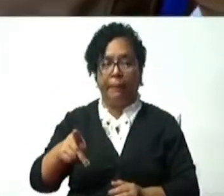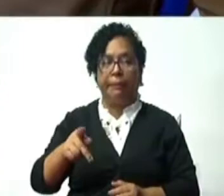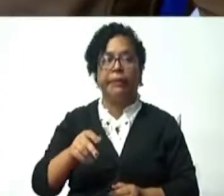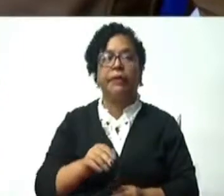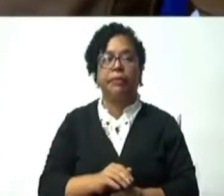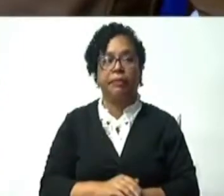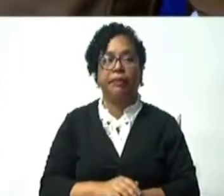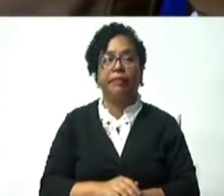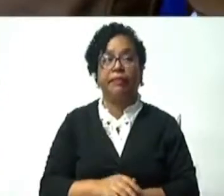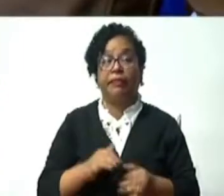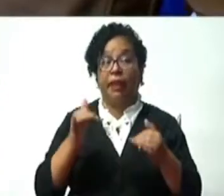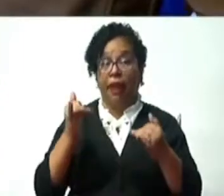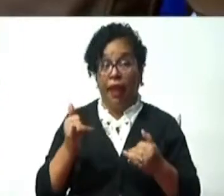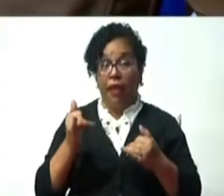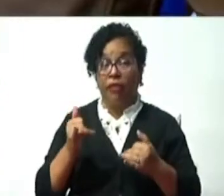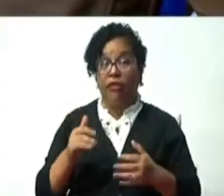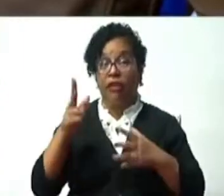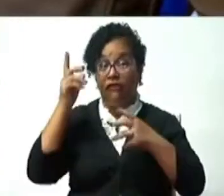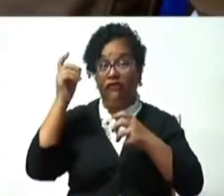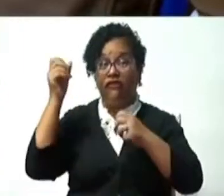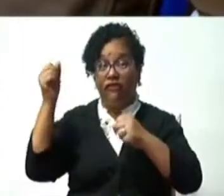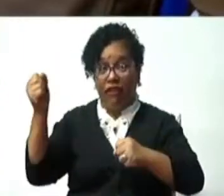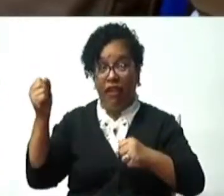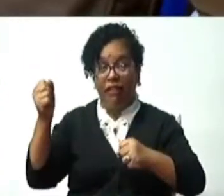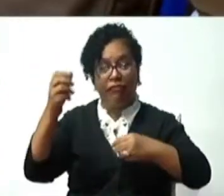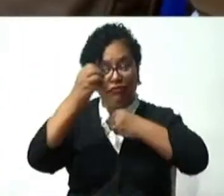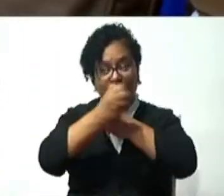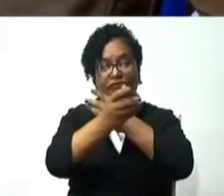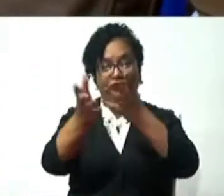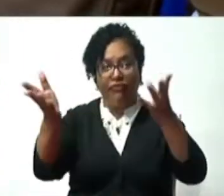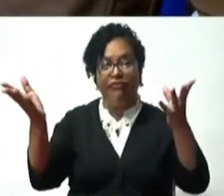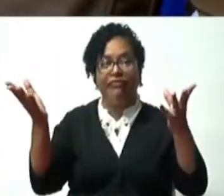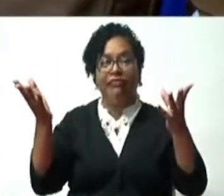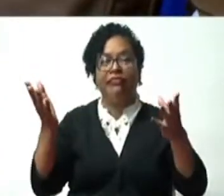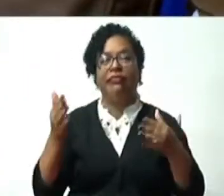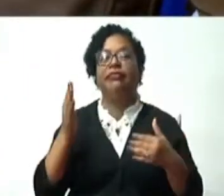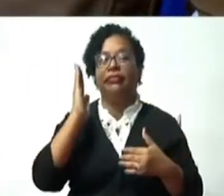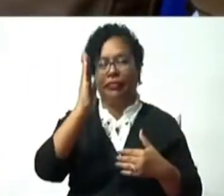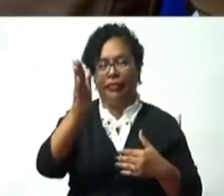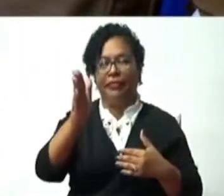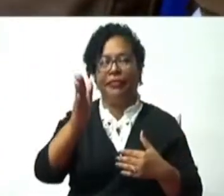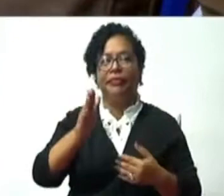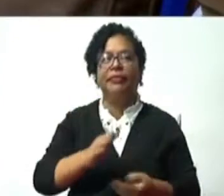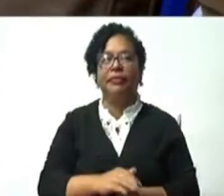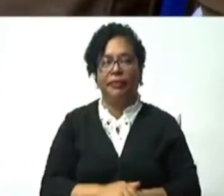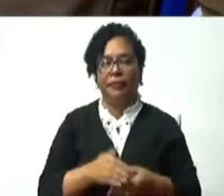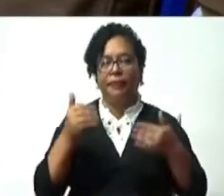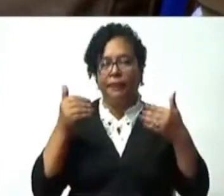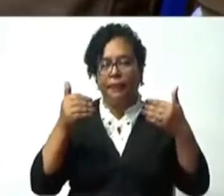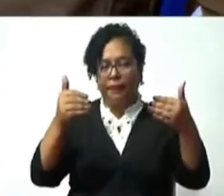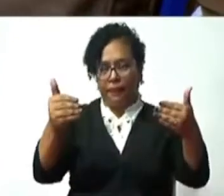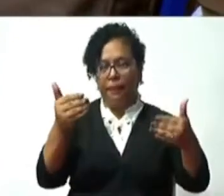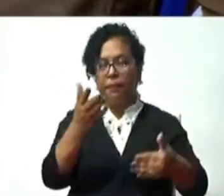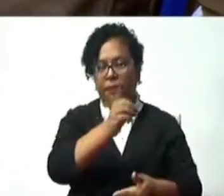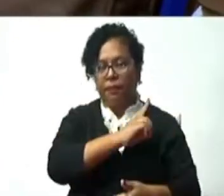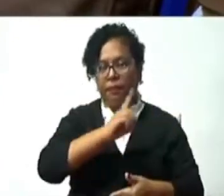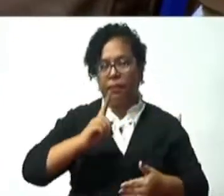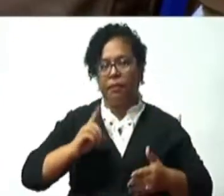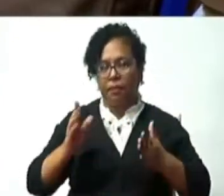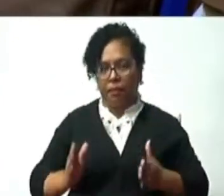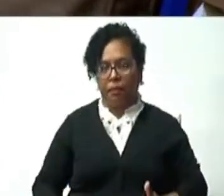ahora con más fe, con algunas informaciones que él nos dará a nosotros. Adelante, Diputado José Horacio.